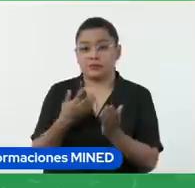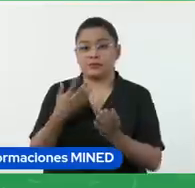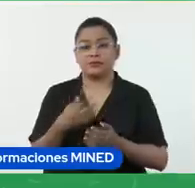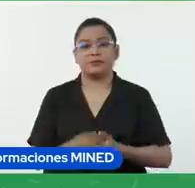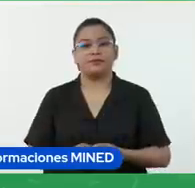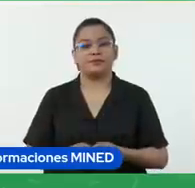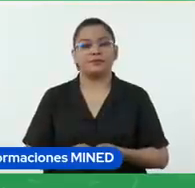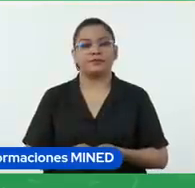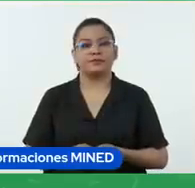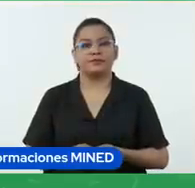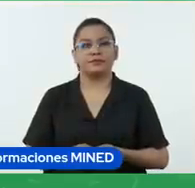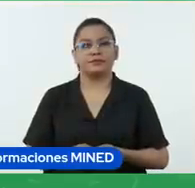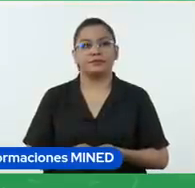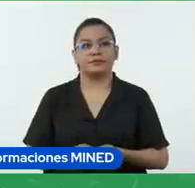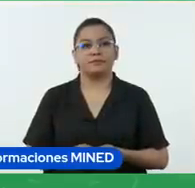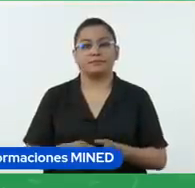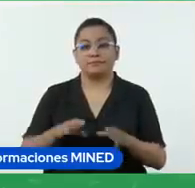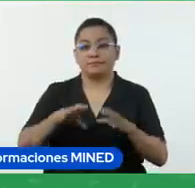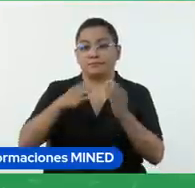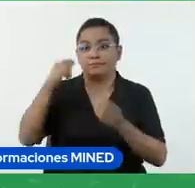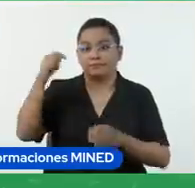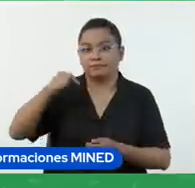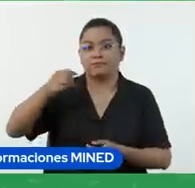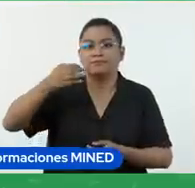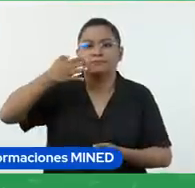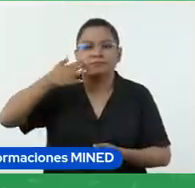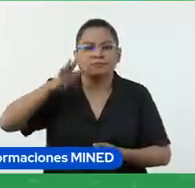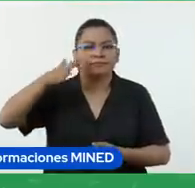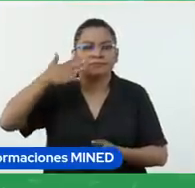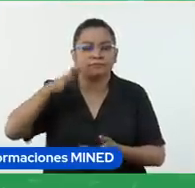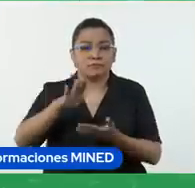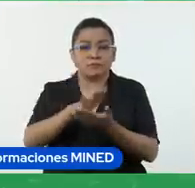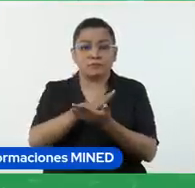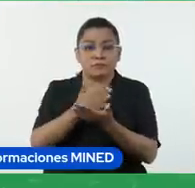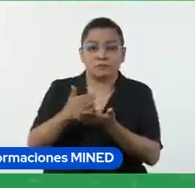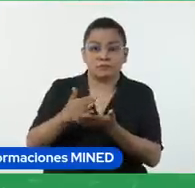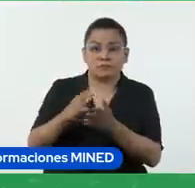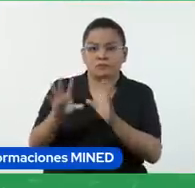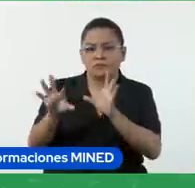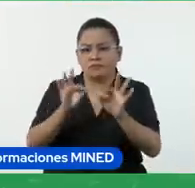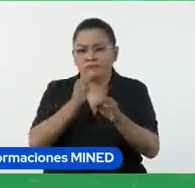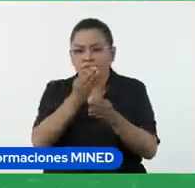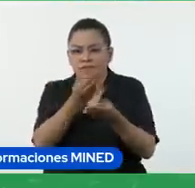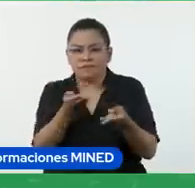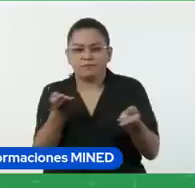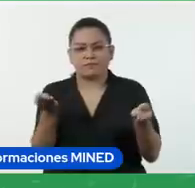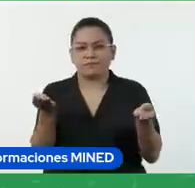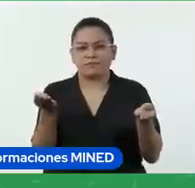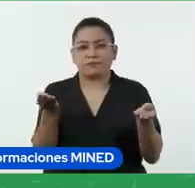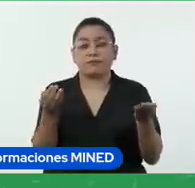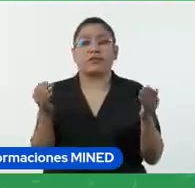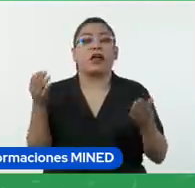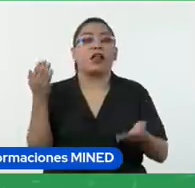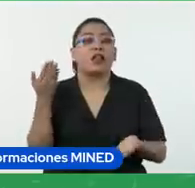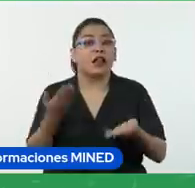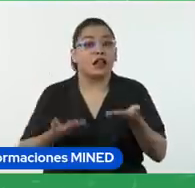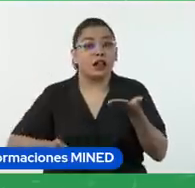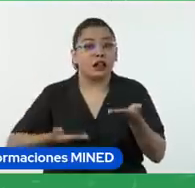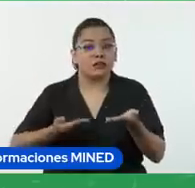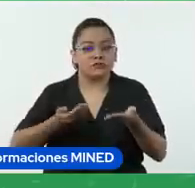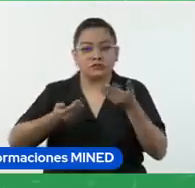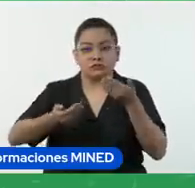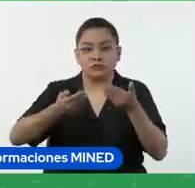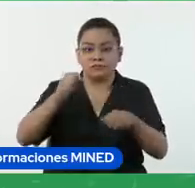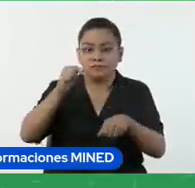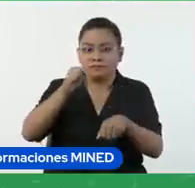Durante la sesión daré algunos ejemplos, veremos algunas herramientas, tal vez puedo mencionar en qué momento